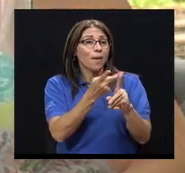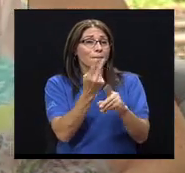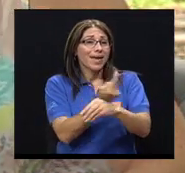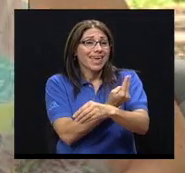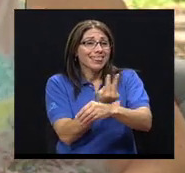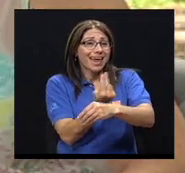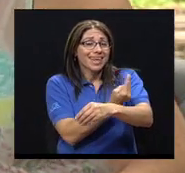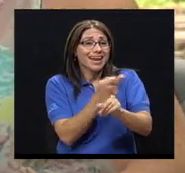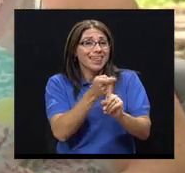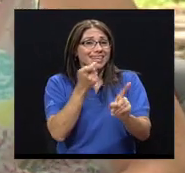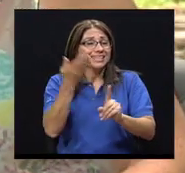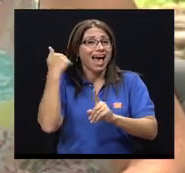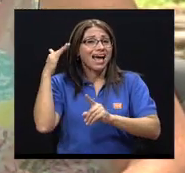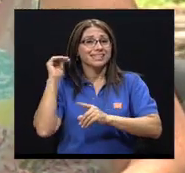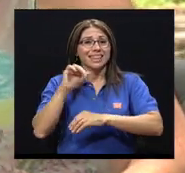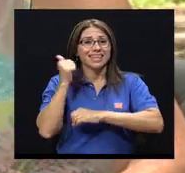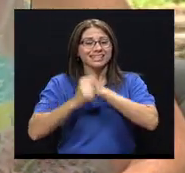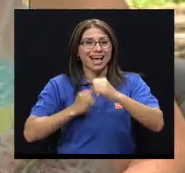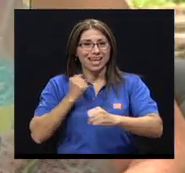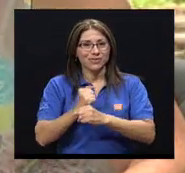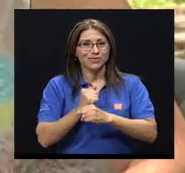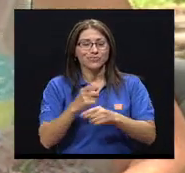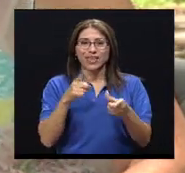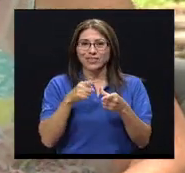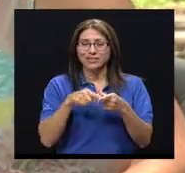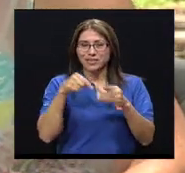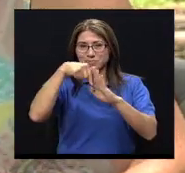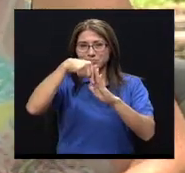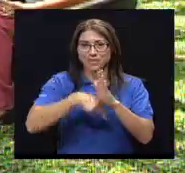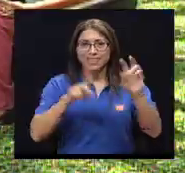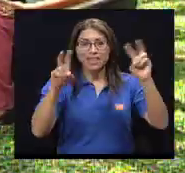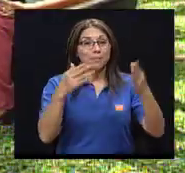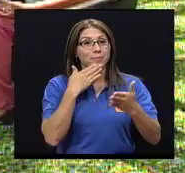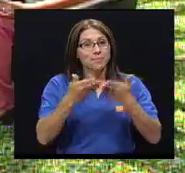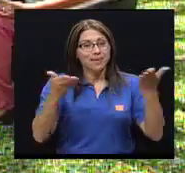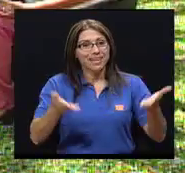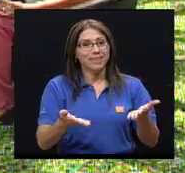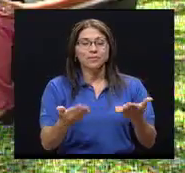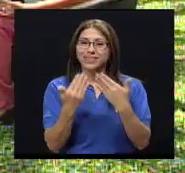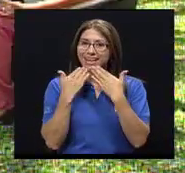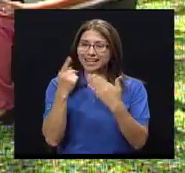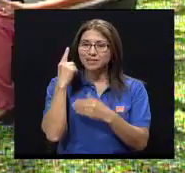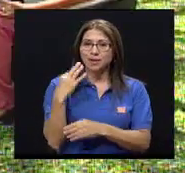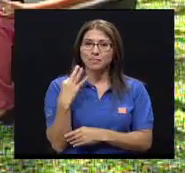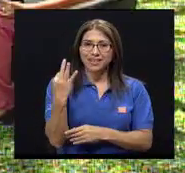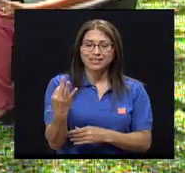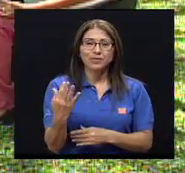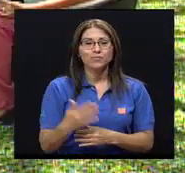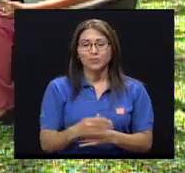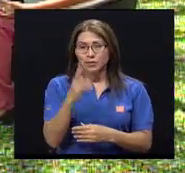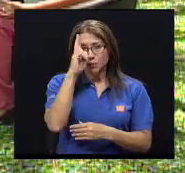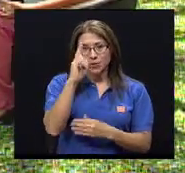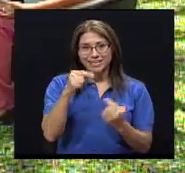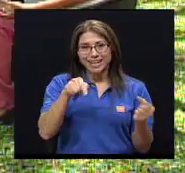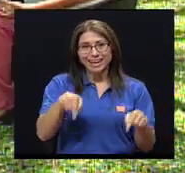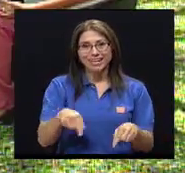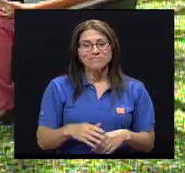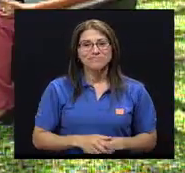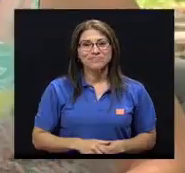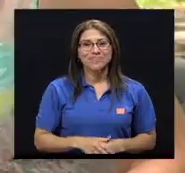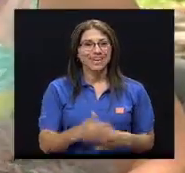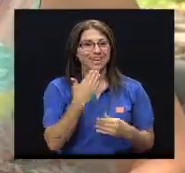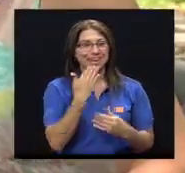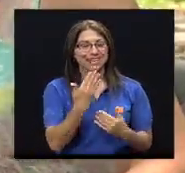hace 10 años, así es que con ella vamos a profundizar más sobre este tema. Bienvenida. Muchas gracias por la invitación, es un honor estar aquí.